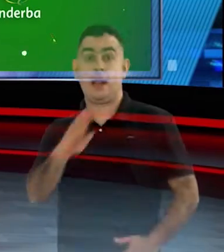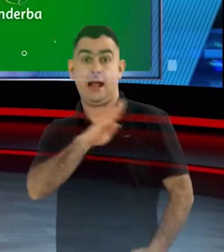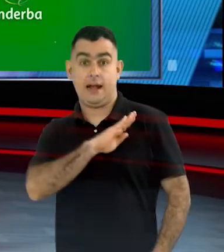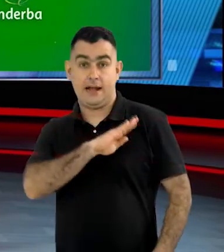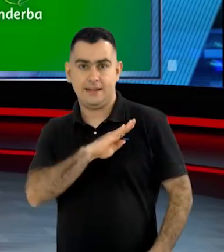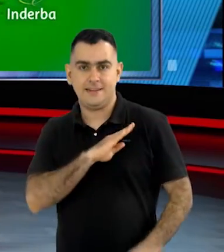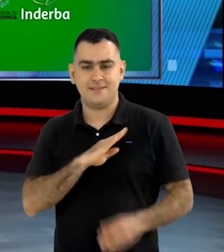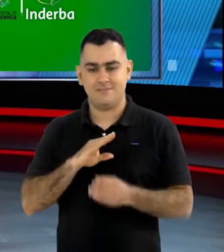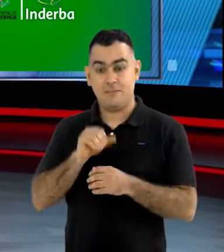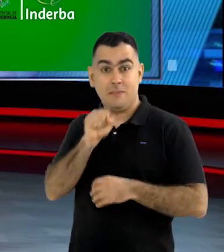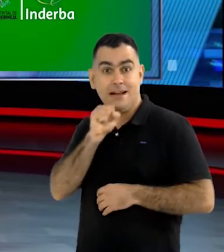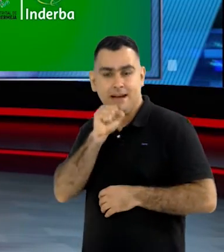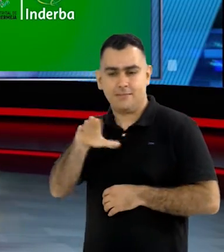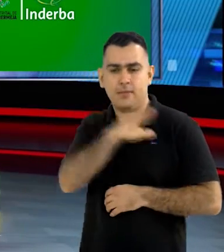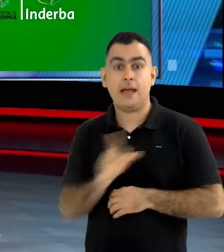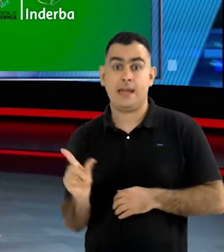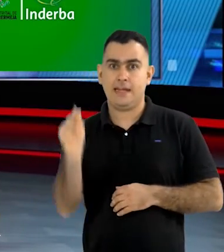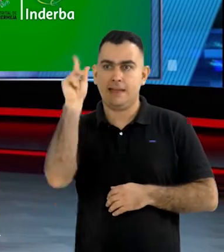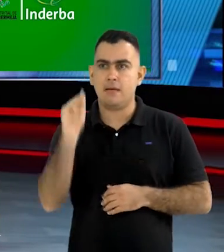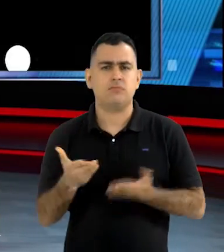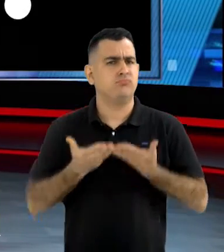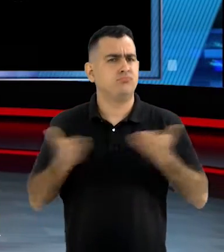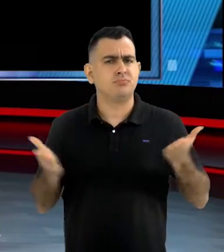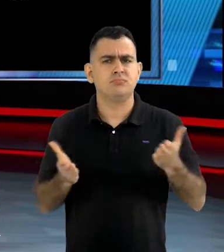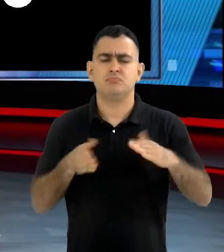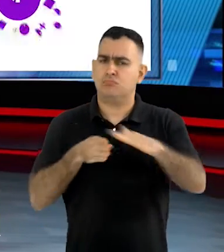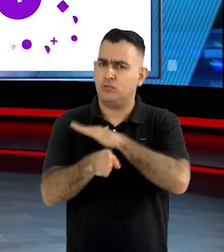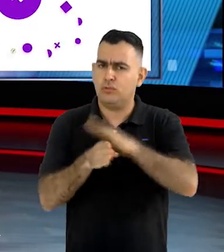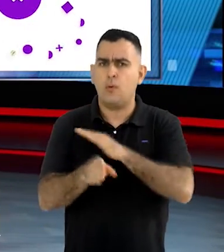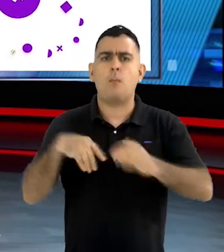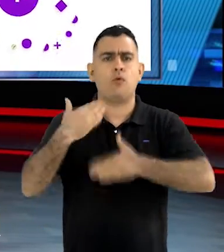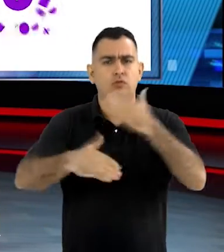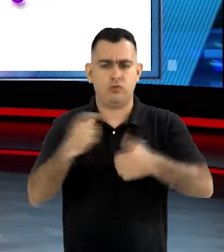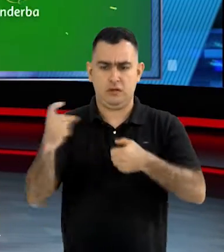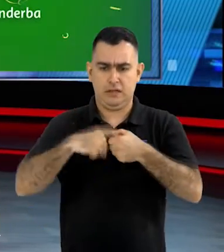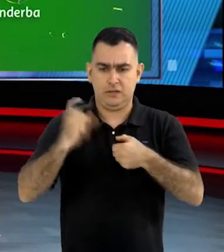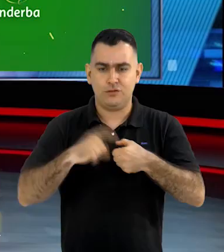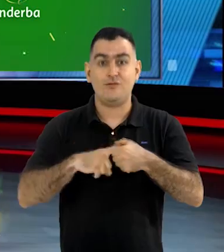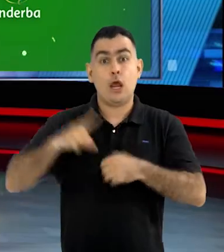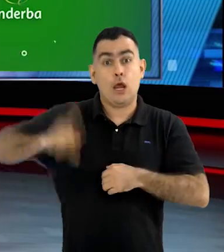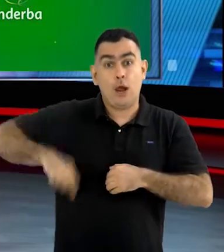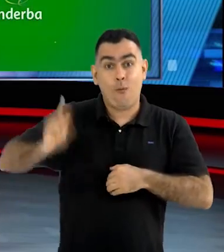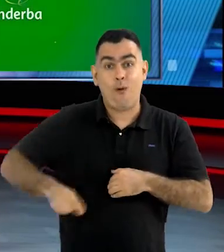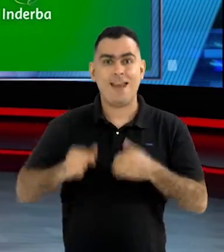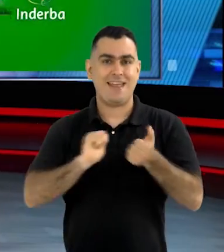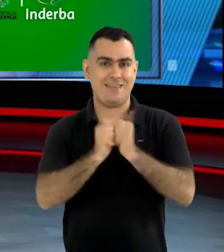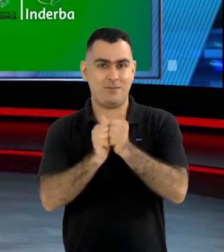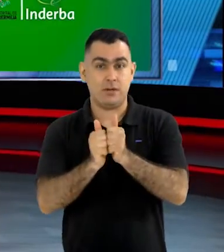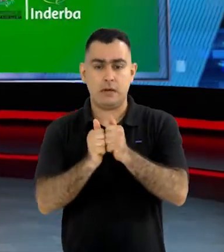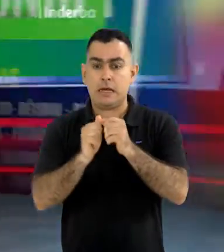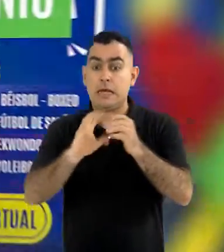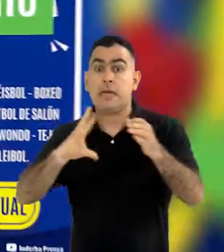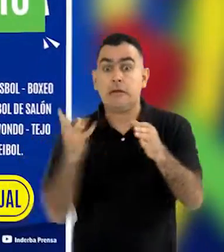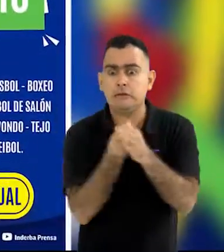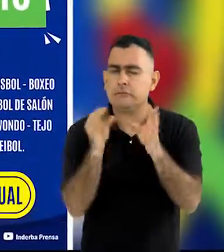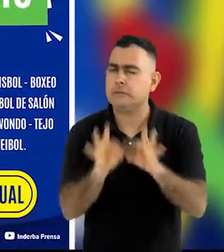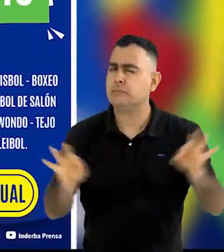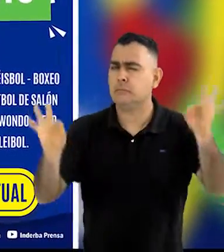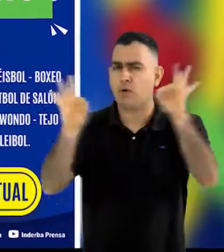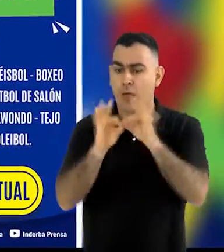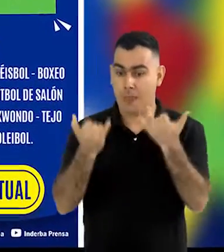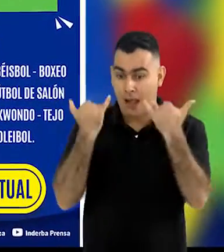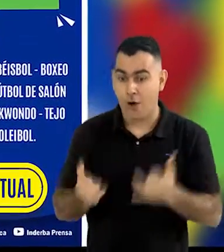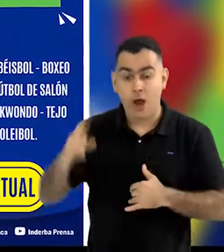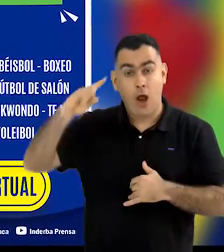La Alcaldía Distrital y el Inderva tienen abierto el proceso de inscripción a sus escuelas deportivas. La inclusión juega un papel